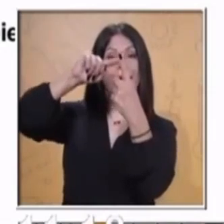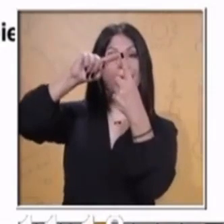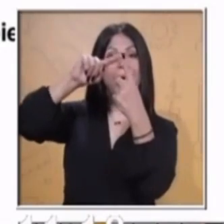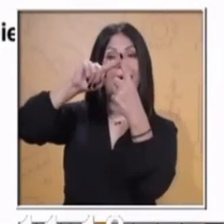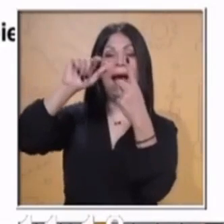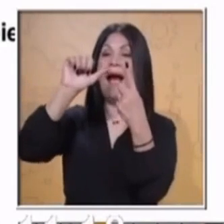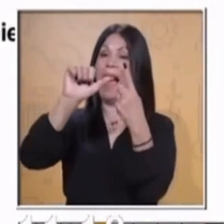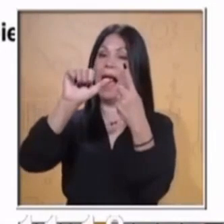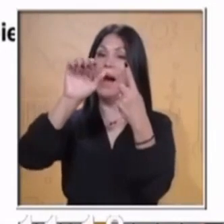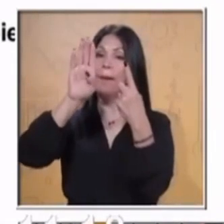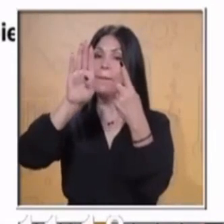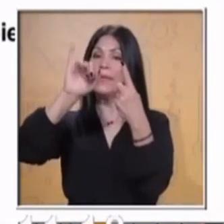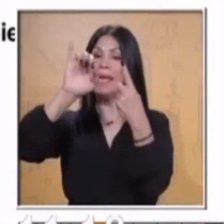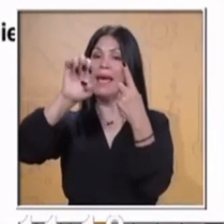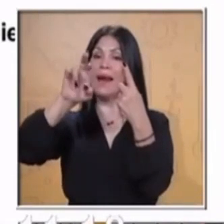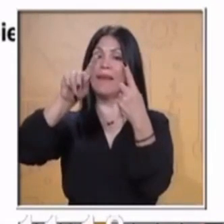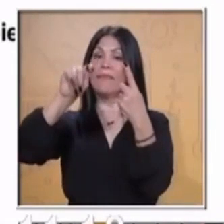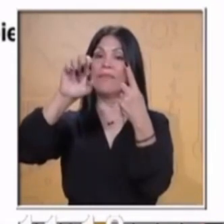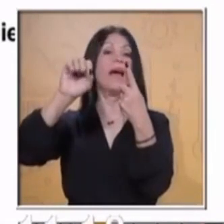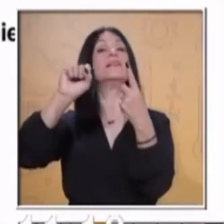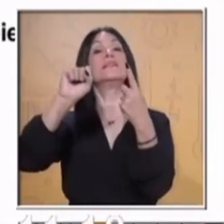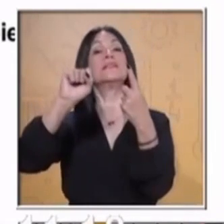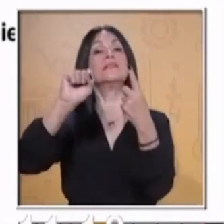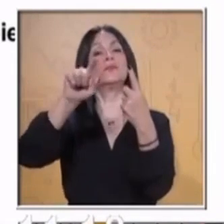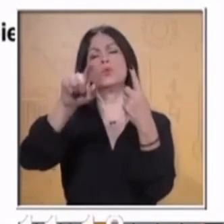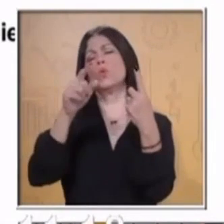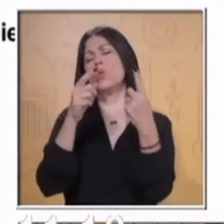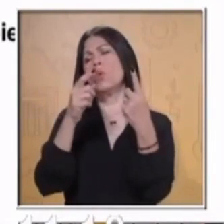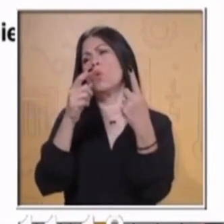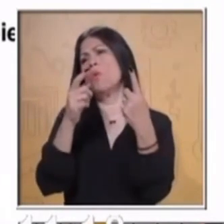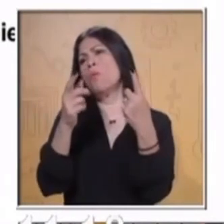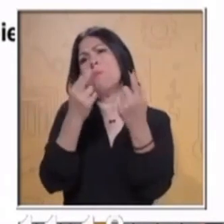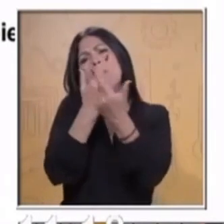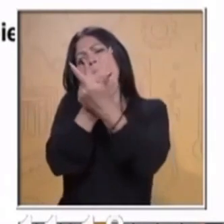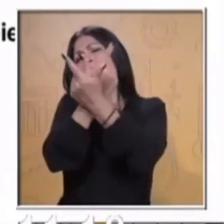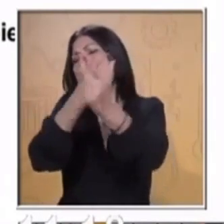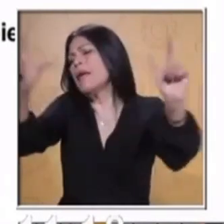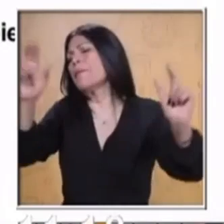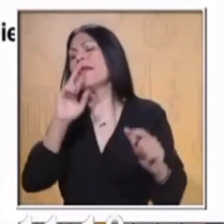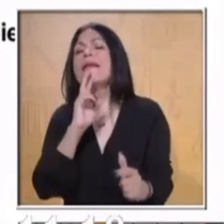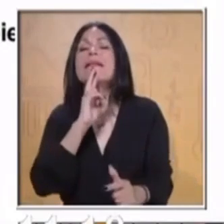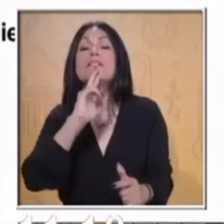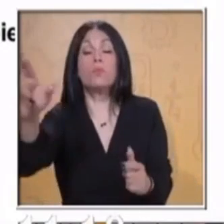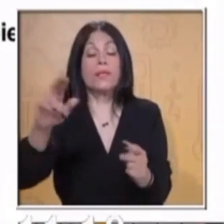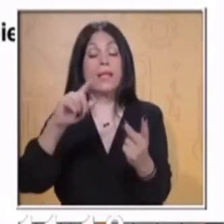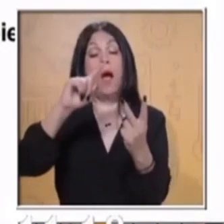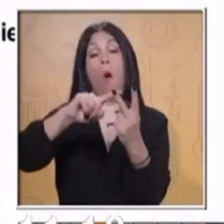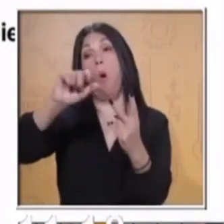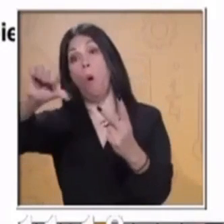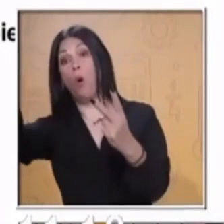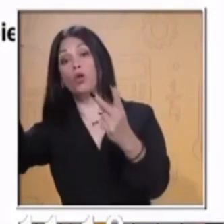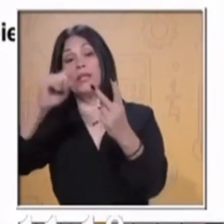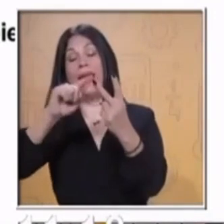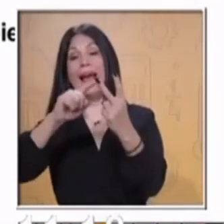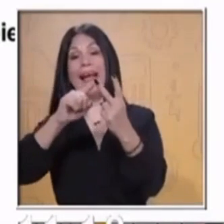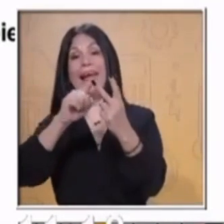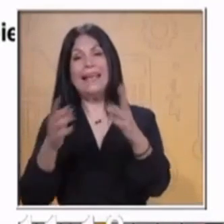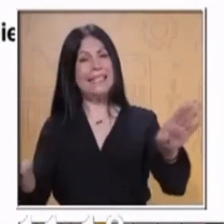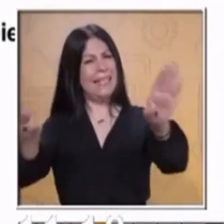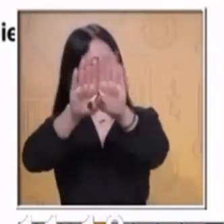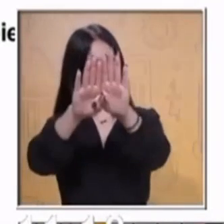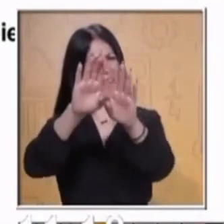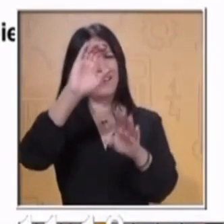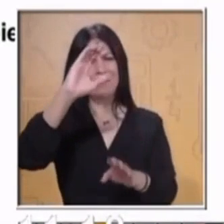preguntas abiertas dan la libertad a dar cualquier respuesta. Y las preguntas cerradas nada más